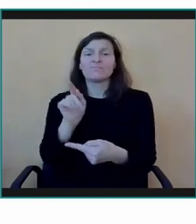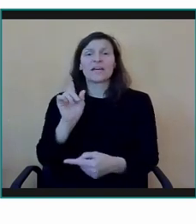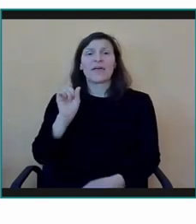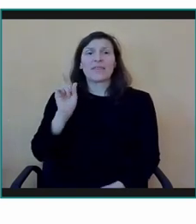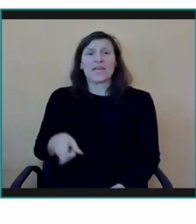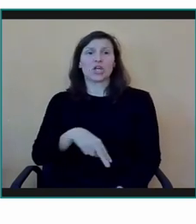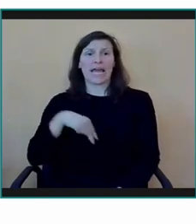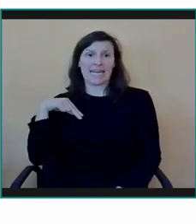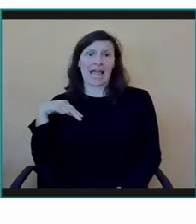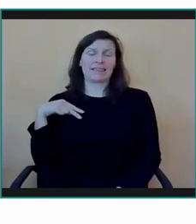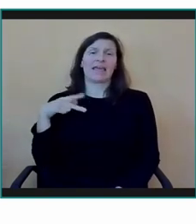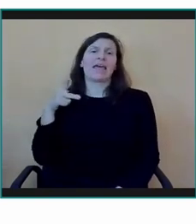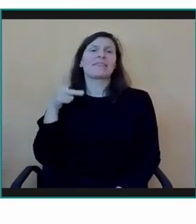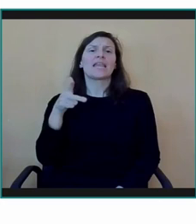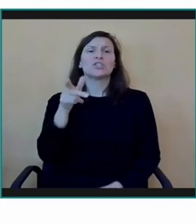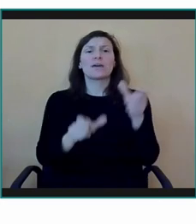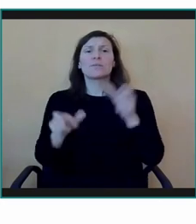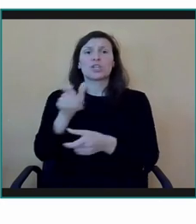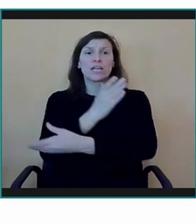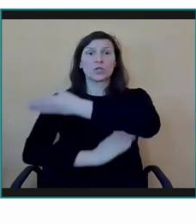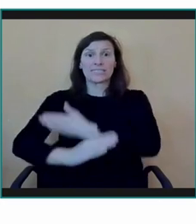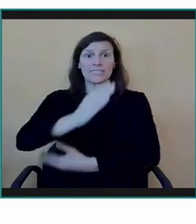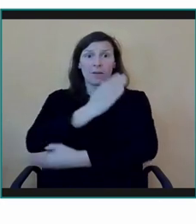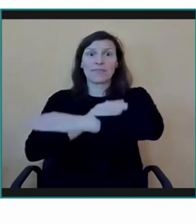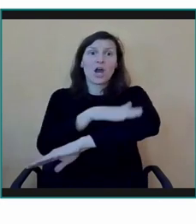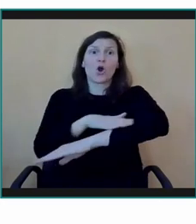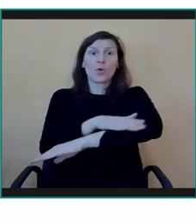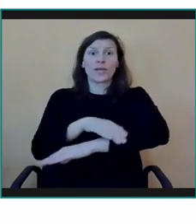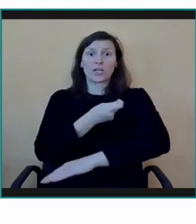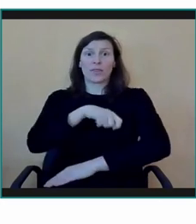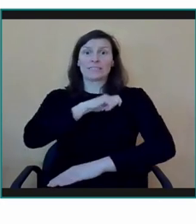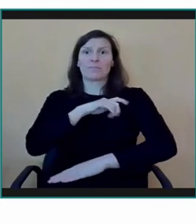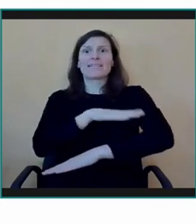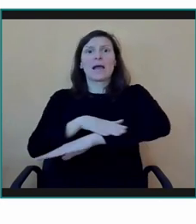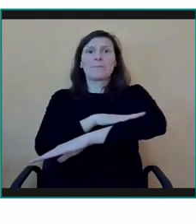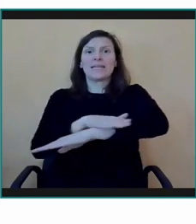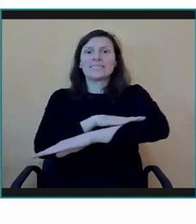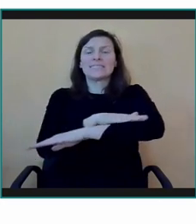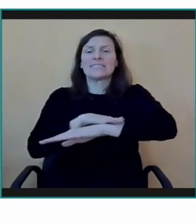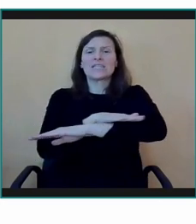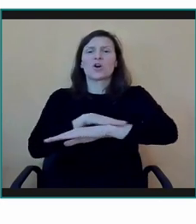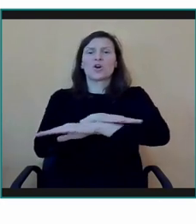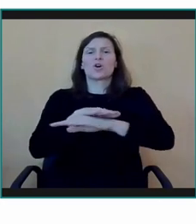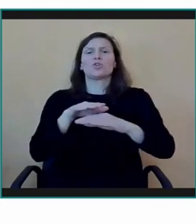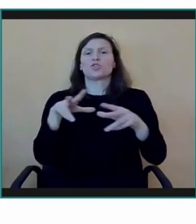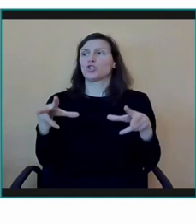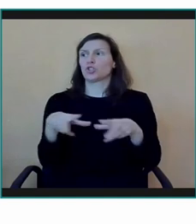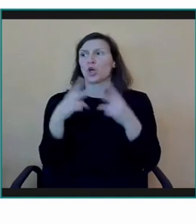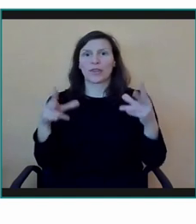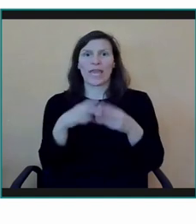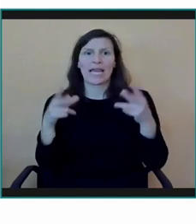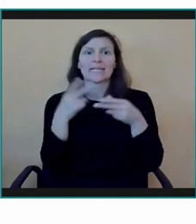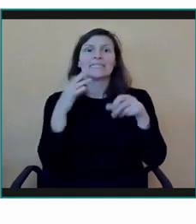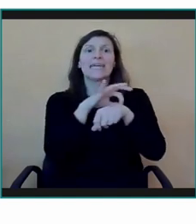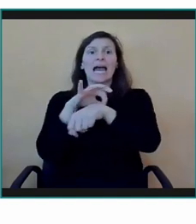Discapacidad en el Gobierno de España, en el Ministerio de Asuntos Sociales y Agenda 2030, que